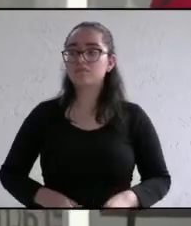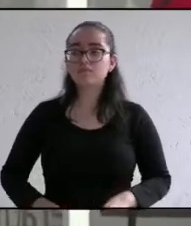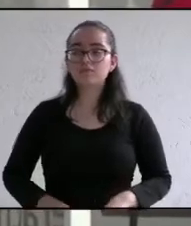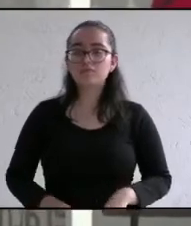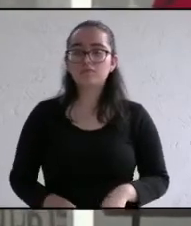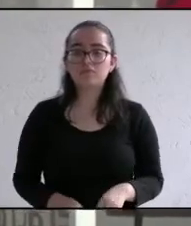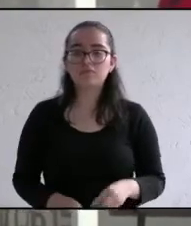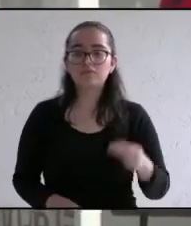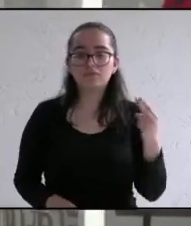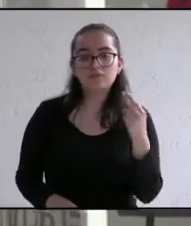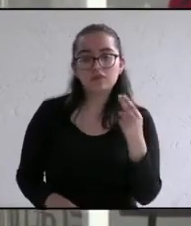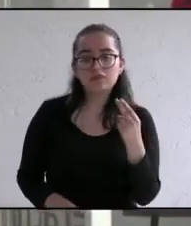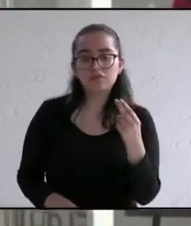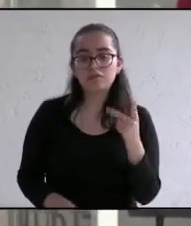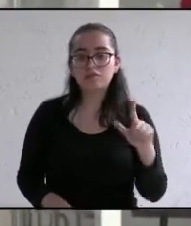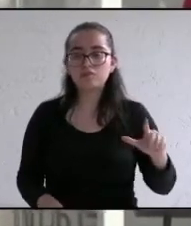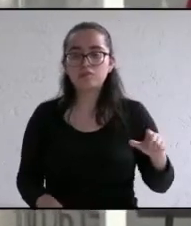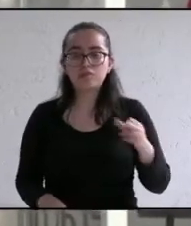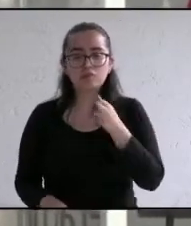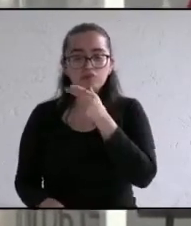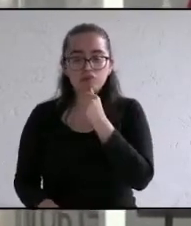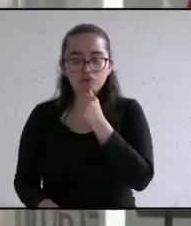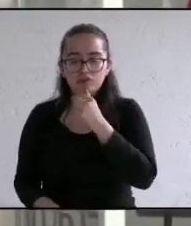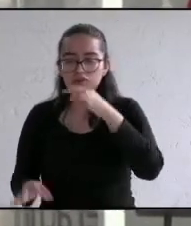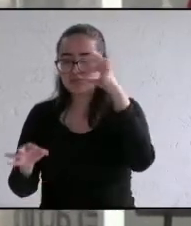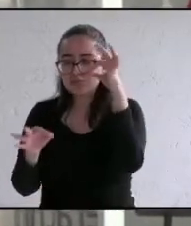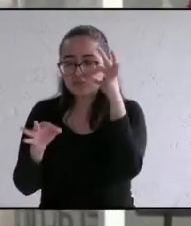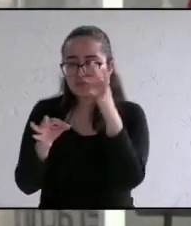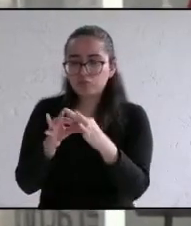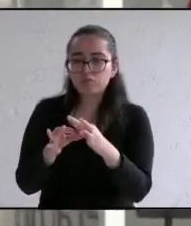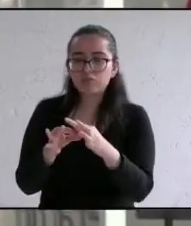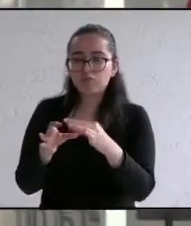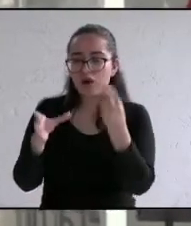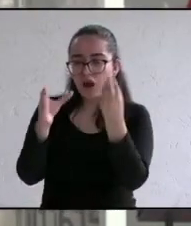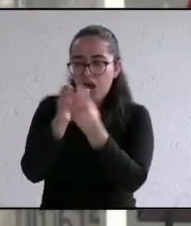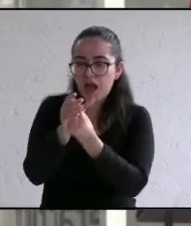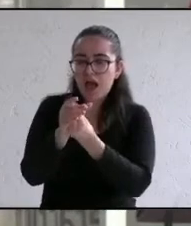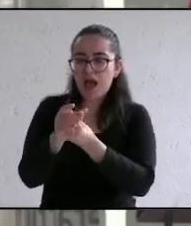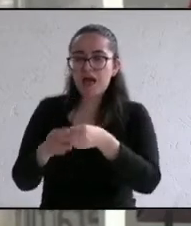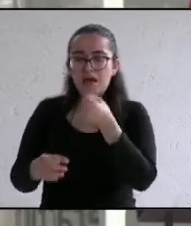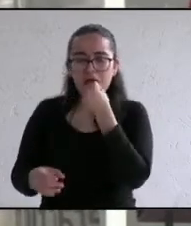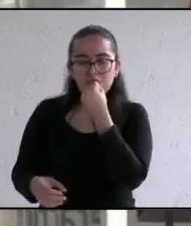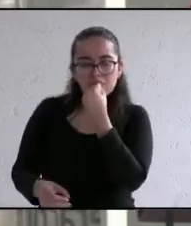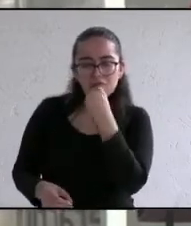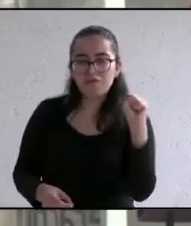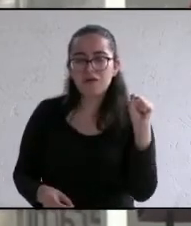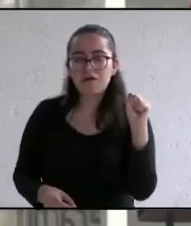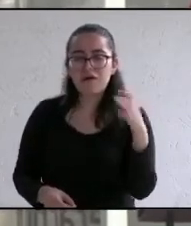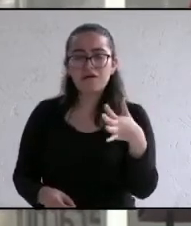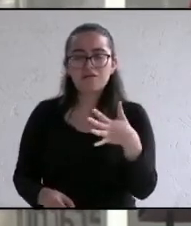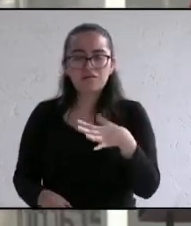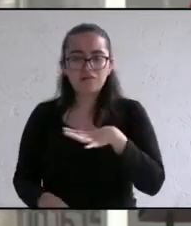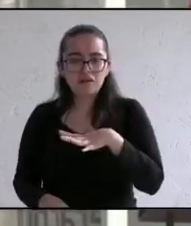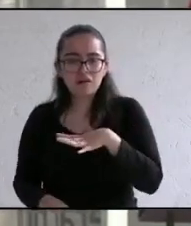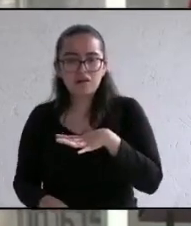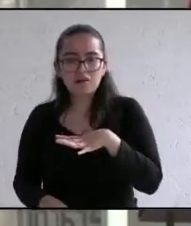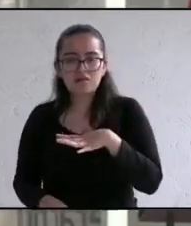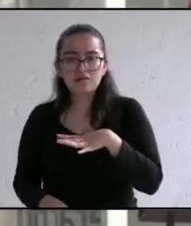necesitamos cuerpos policíacos certificados capacitación y tecnificación y algo muy importante la comunicación